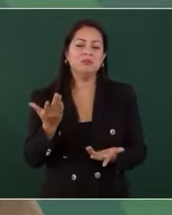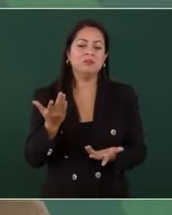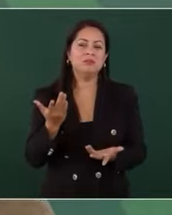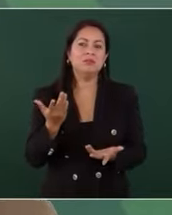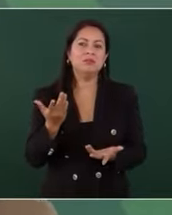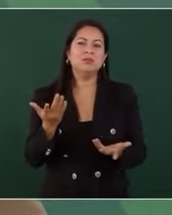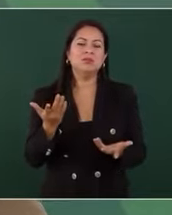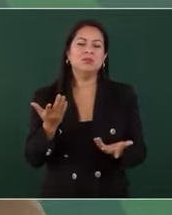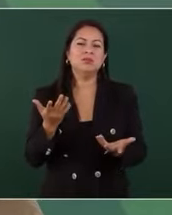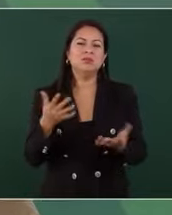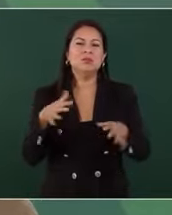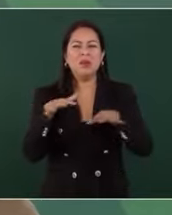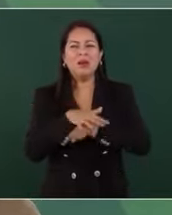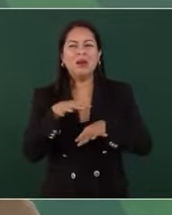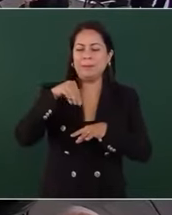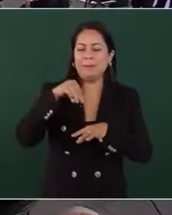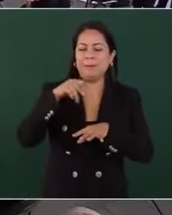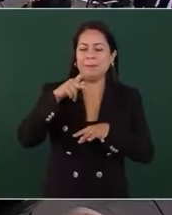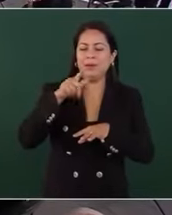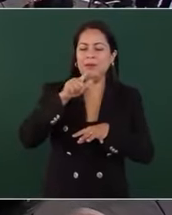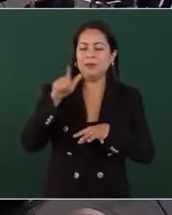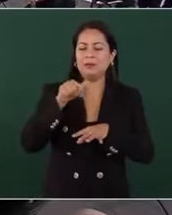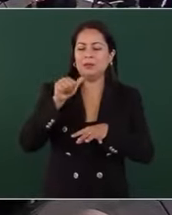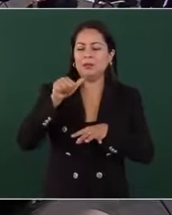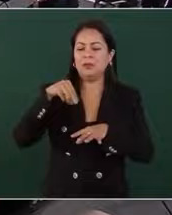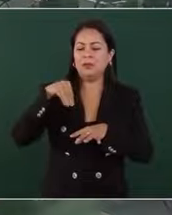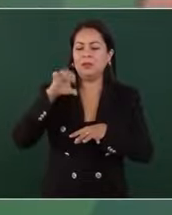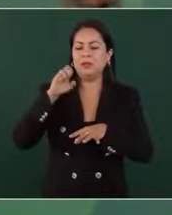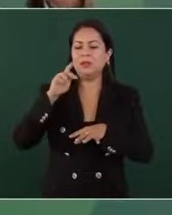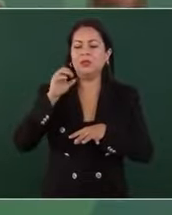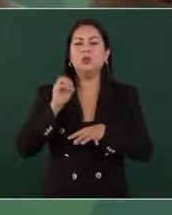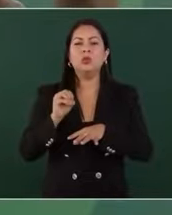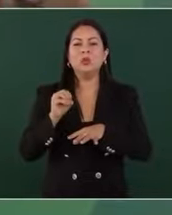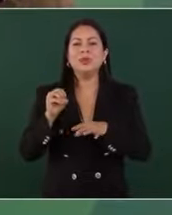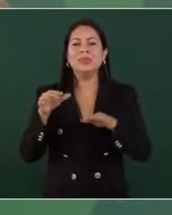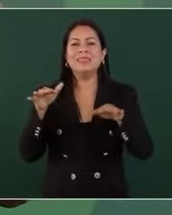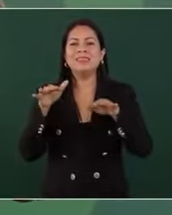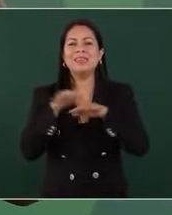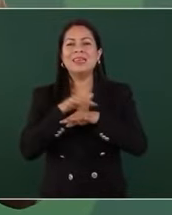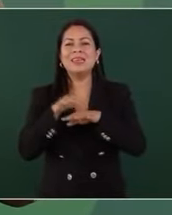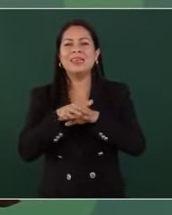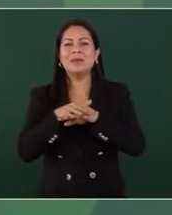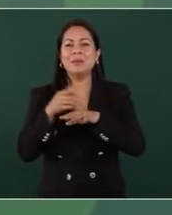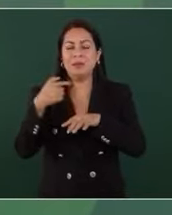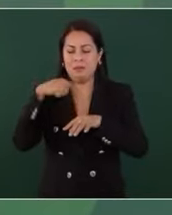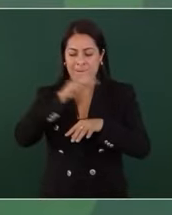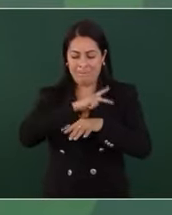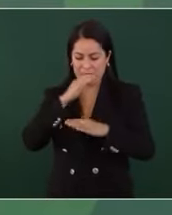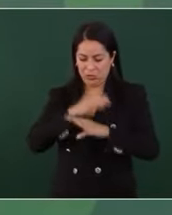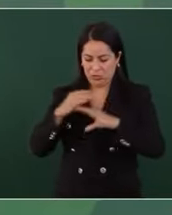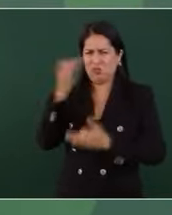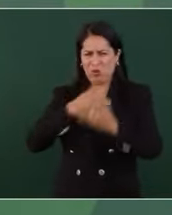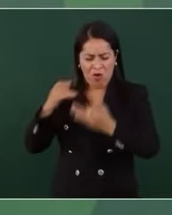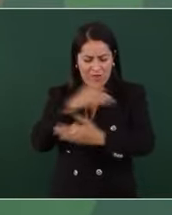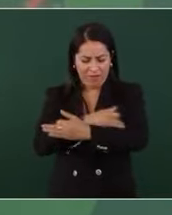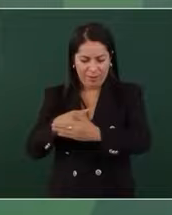emplazamiento, ese es el término, de que se intercambien los bienes que yo tengo y que tiene toda mi